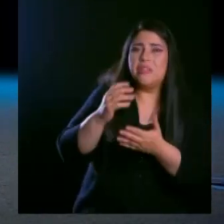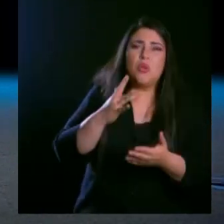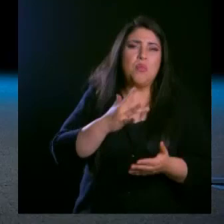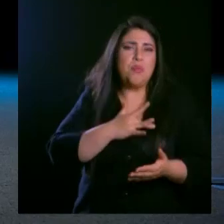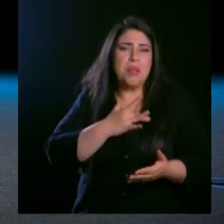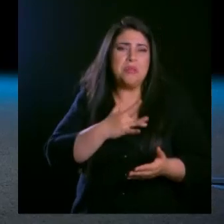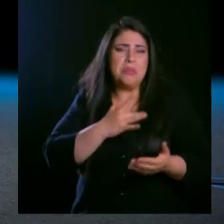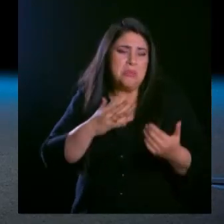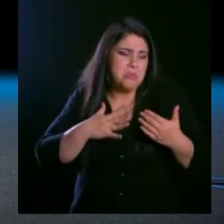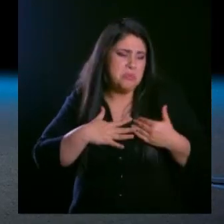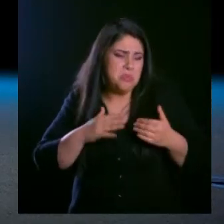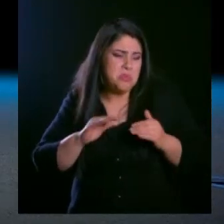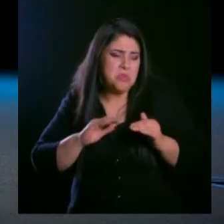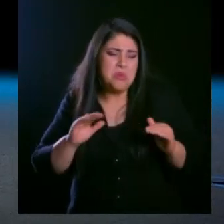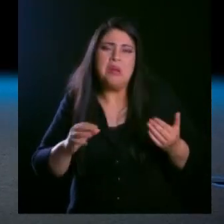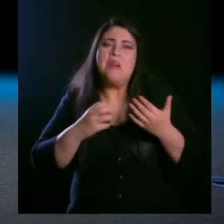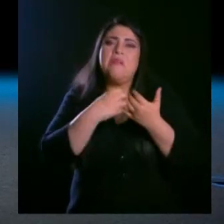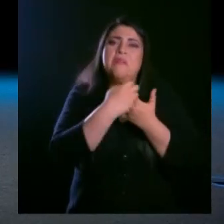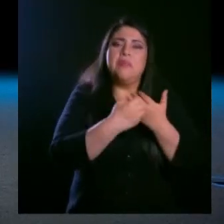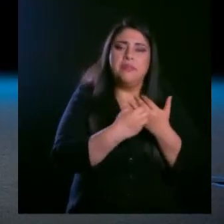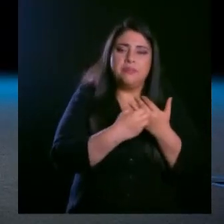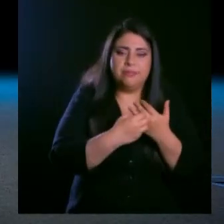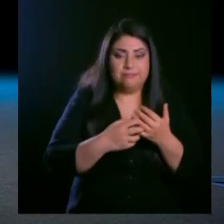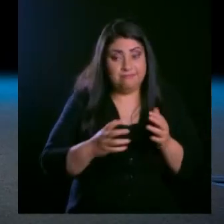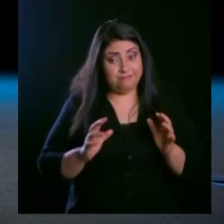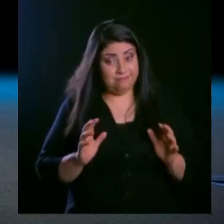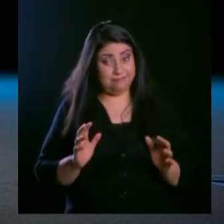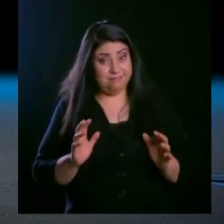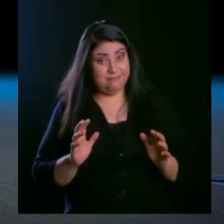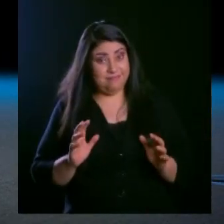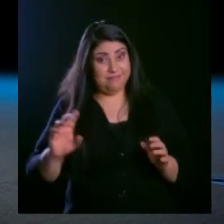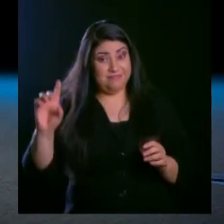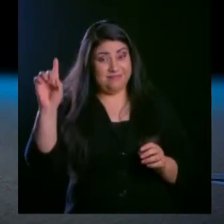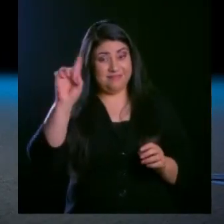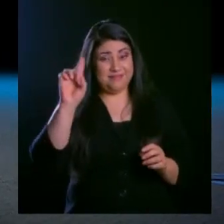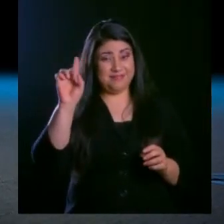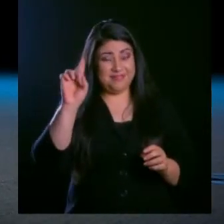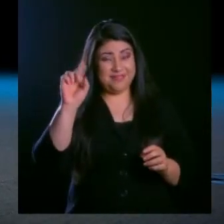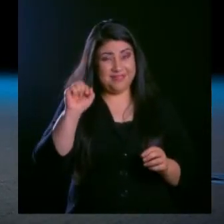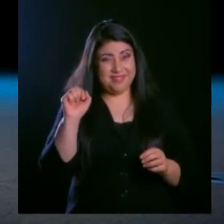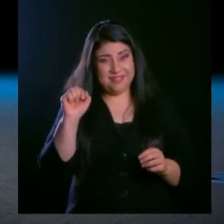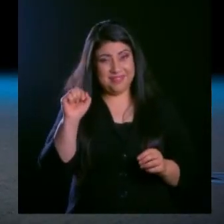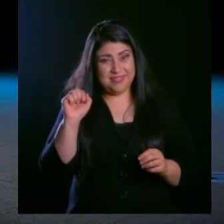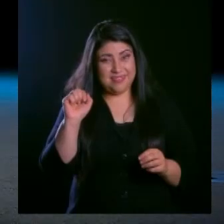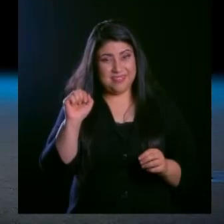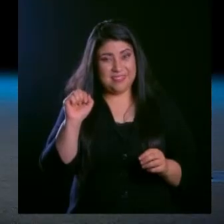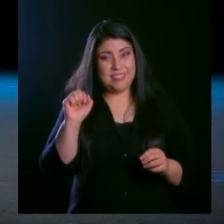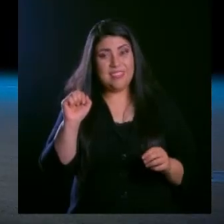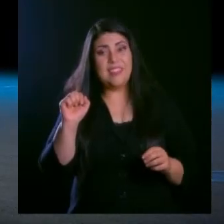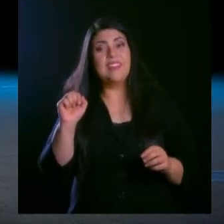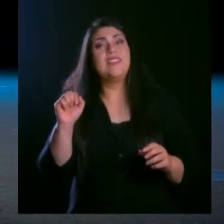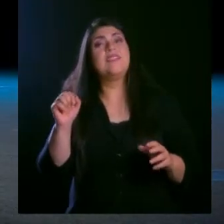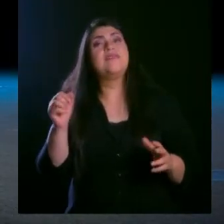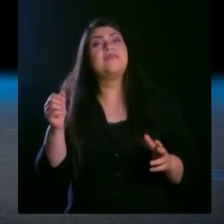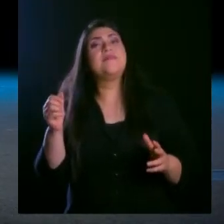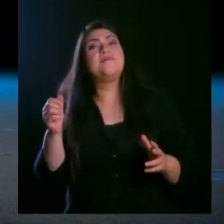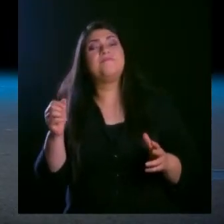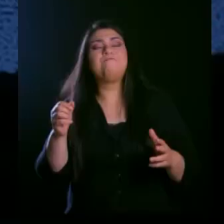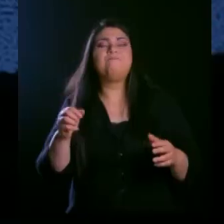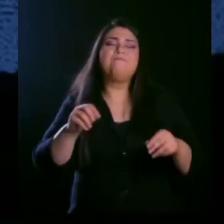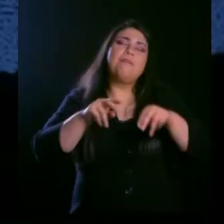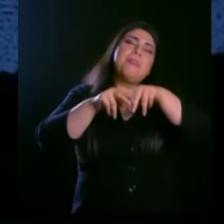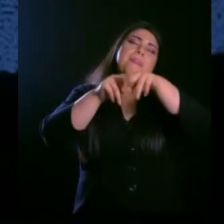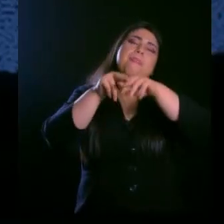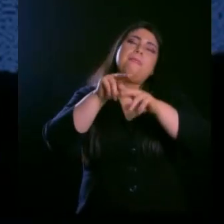a dar fruto. Fíjate que no es tan lineal. La velocidad no se puede medir en la misma forma.